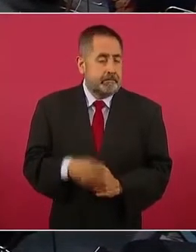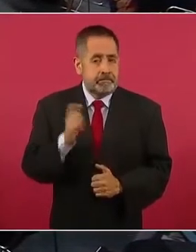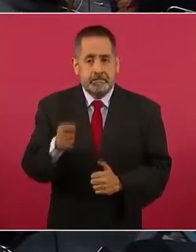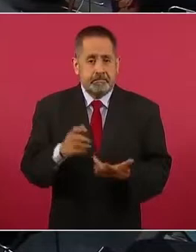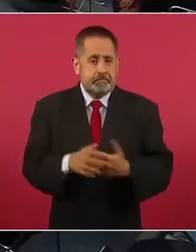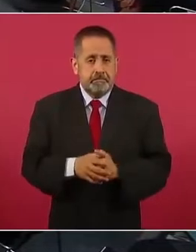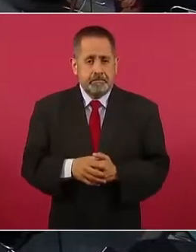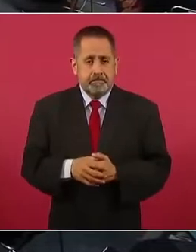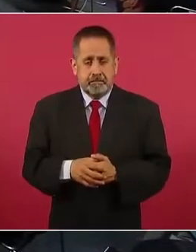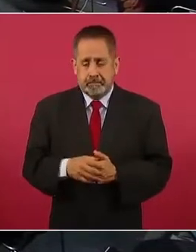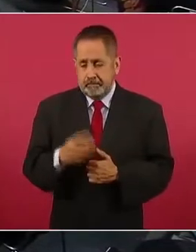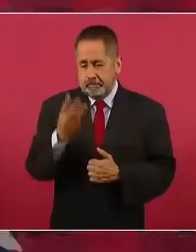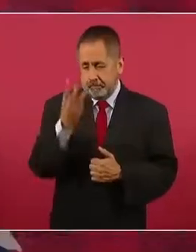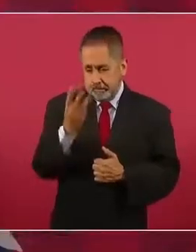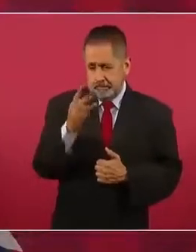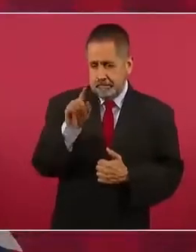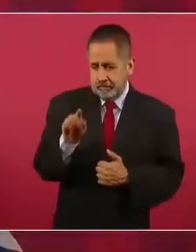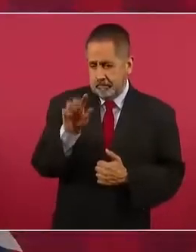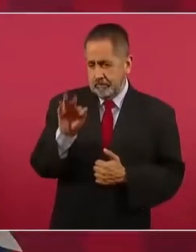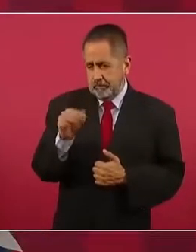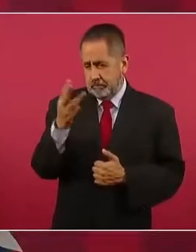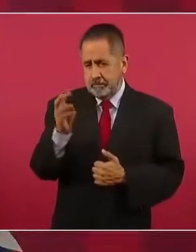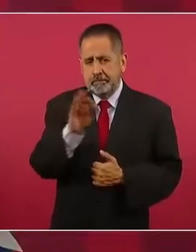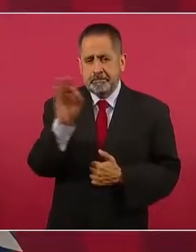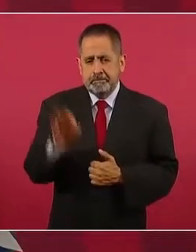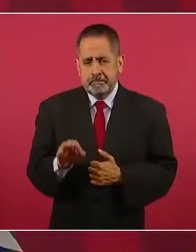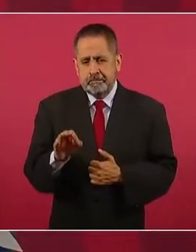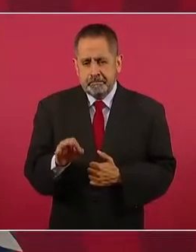decir, el 3.43 por ciento.